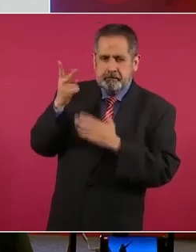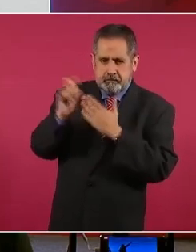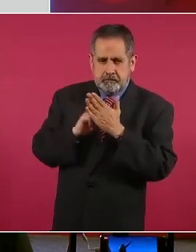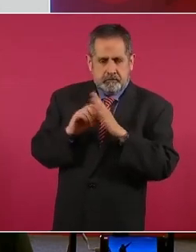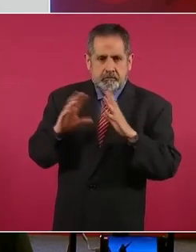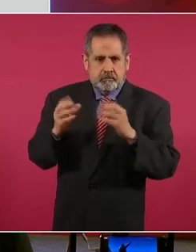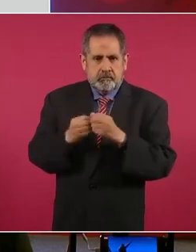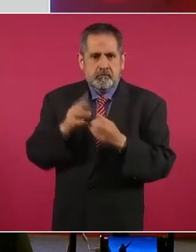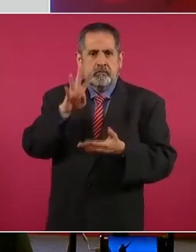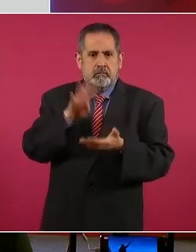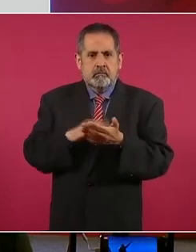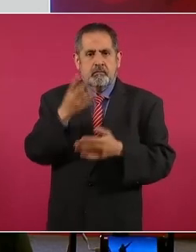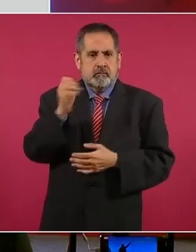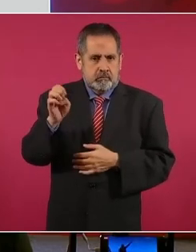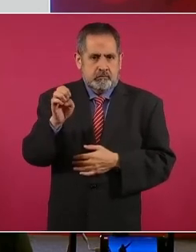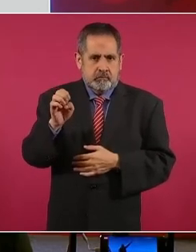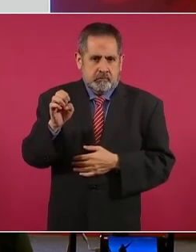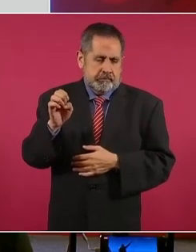mil 900.